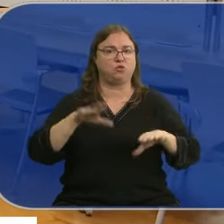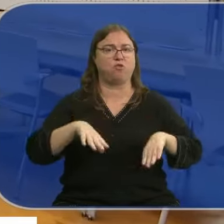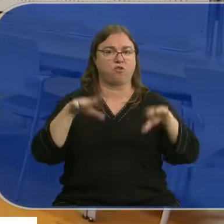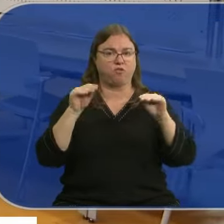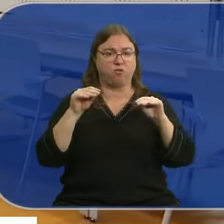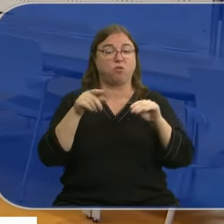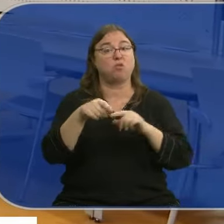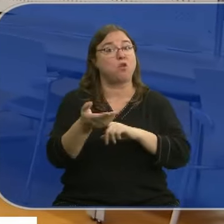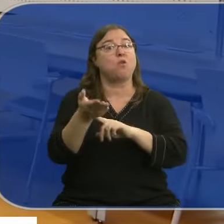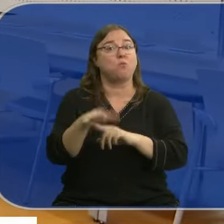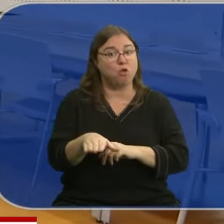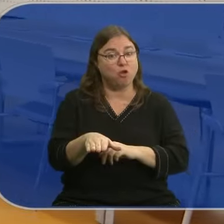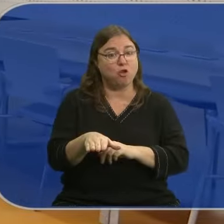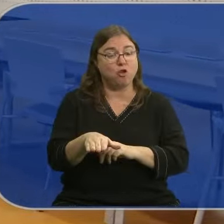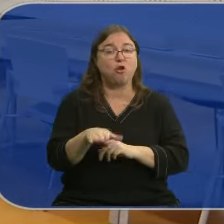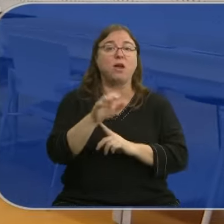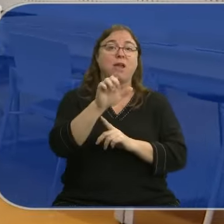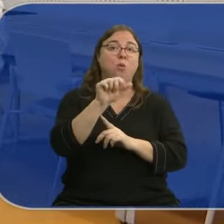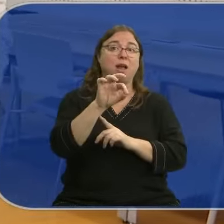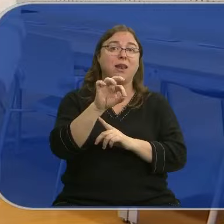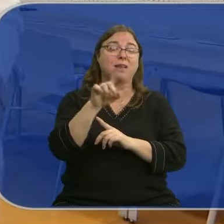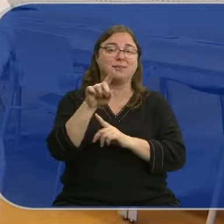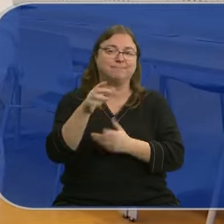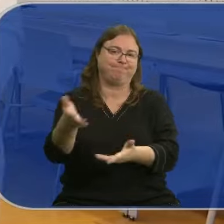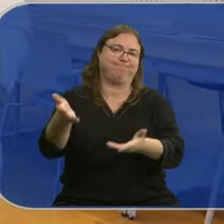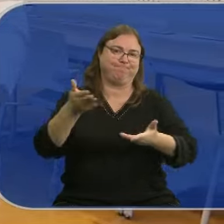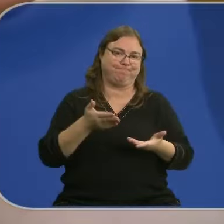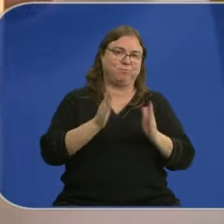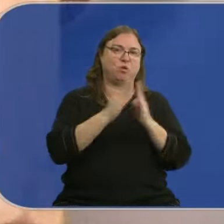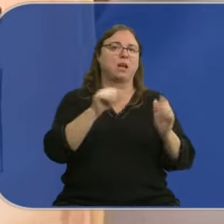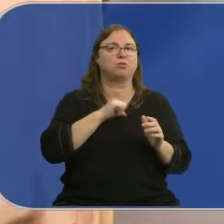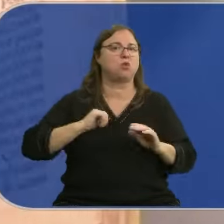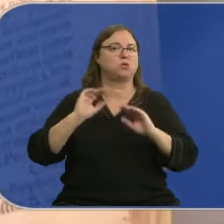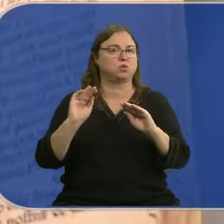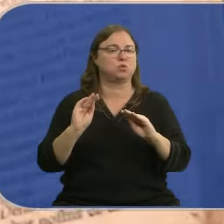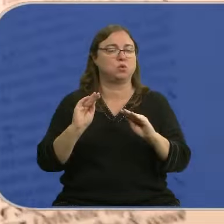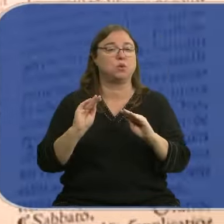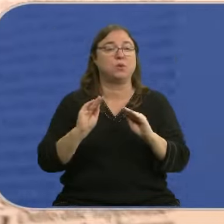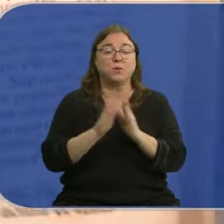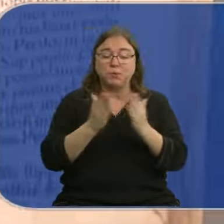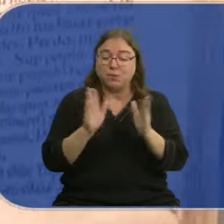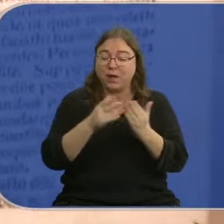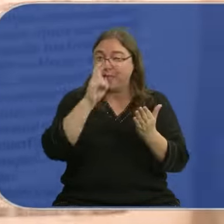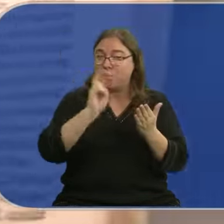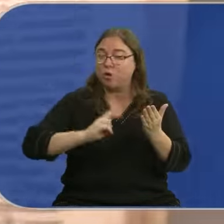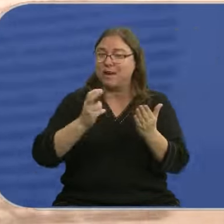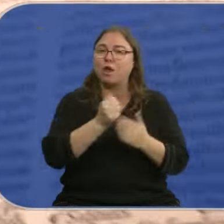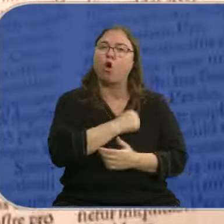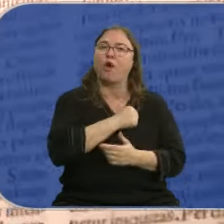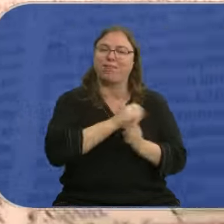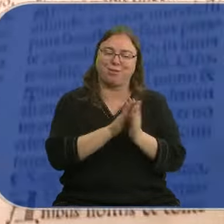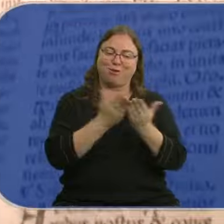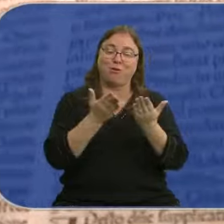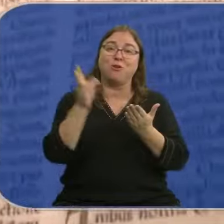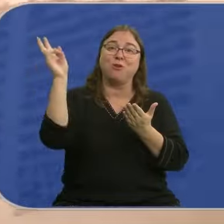y a su muerte, Eulalia, nos donó su biblioteca personal. Uno de los documentos más antiguos es este libro de oraciones que